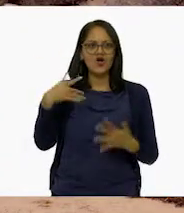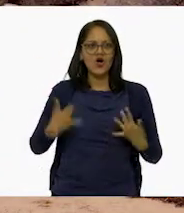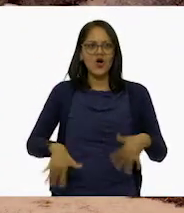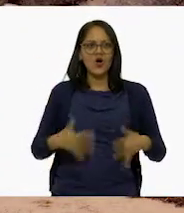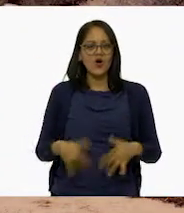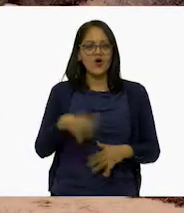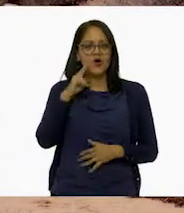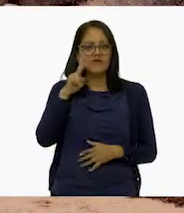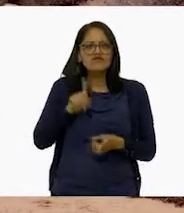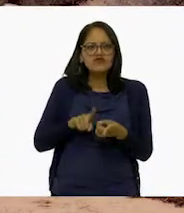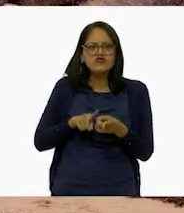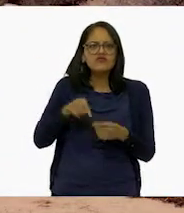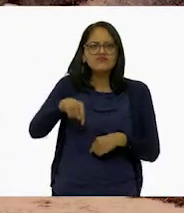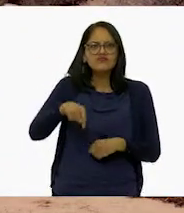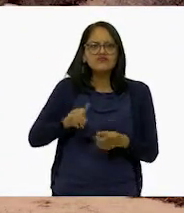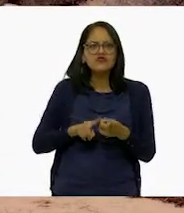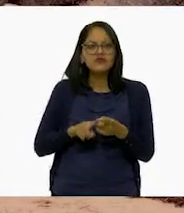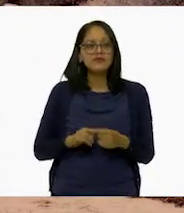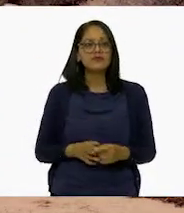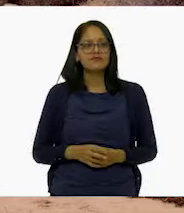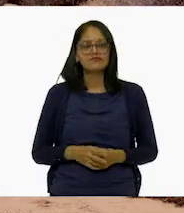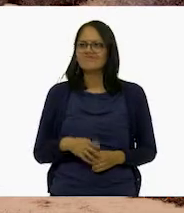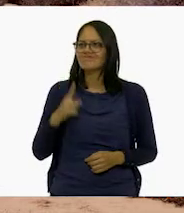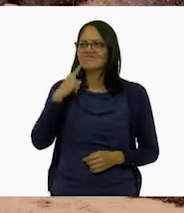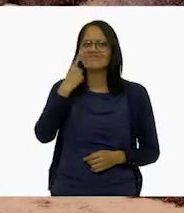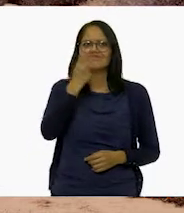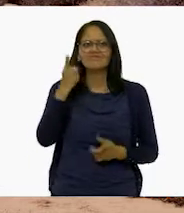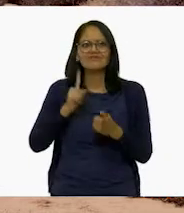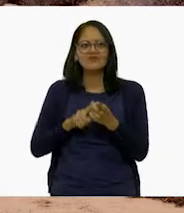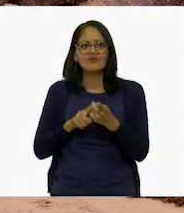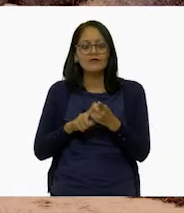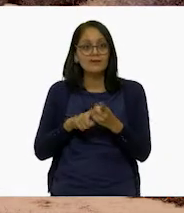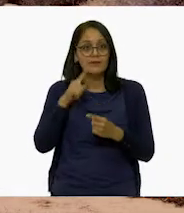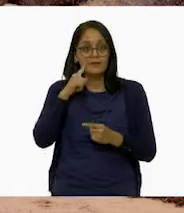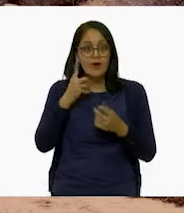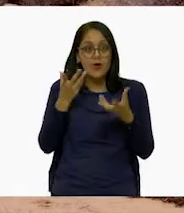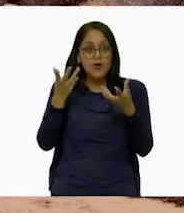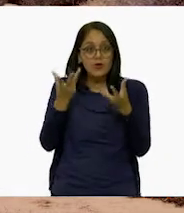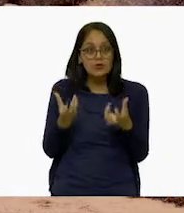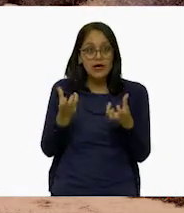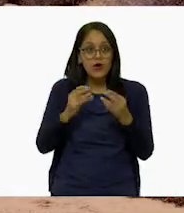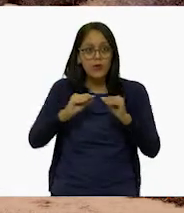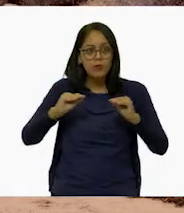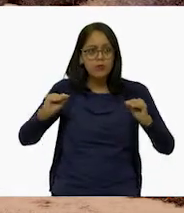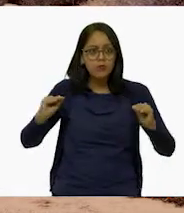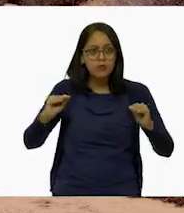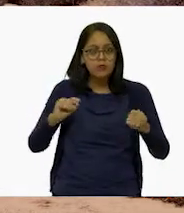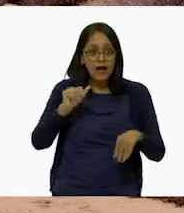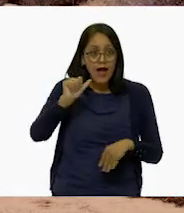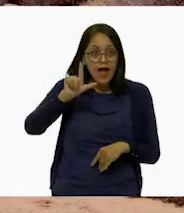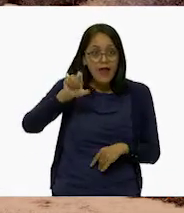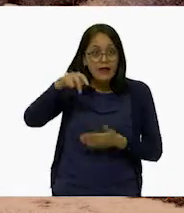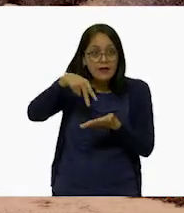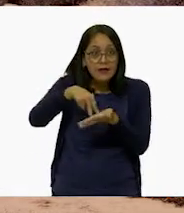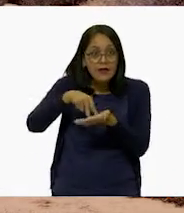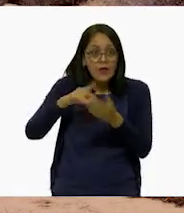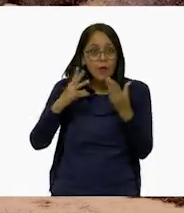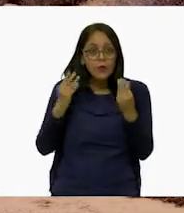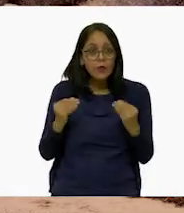¿En dónde estamos? ¿Dónde estamos? ¿Es un desierto? ¿Ale está en un desierto?